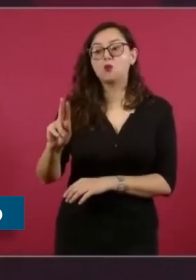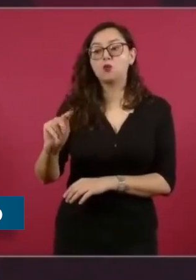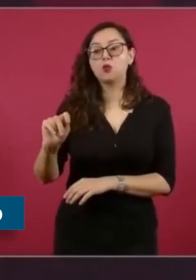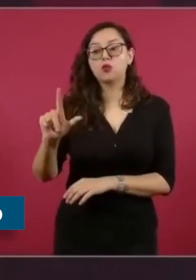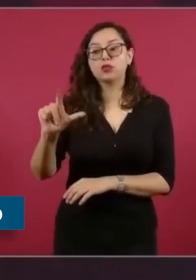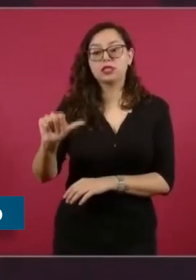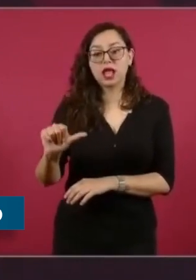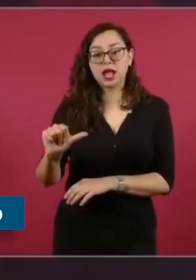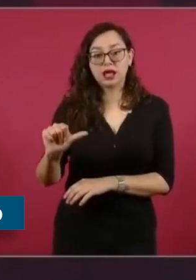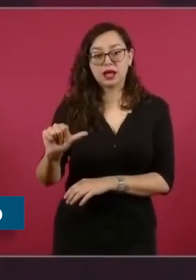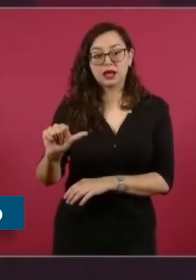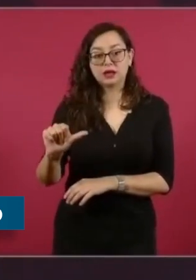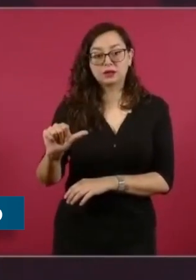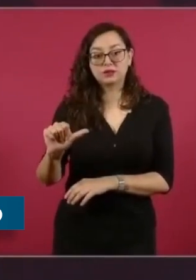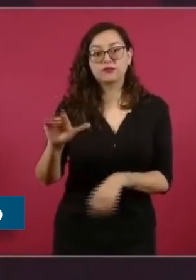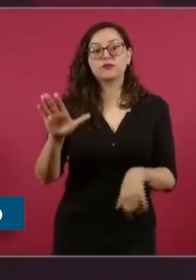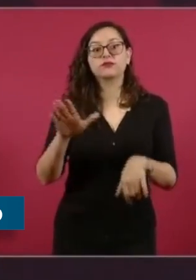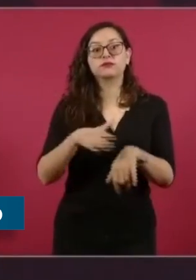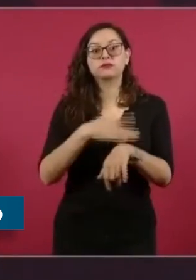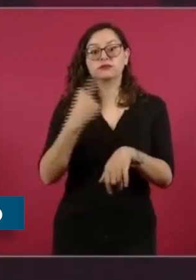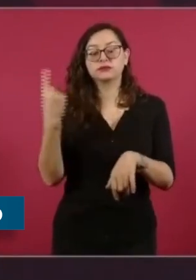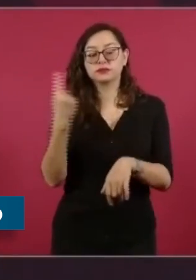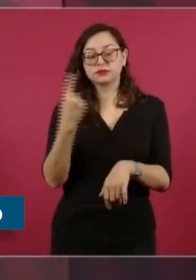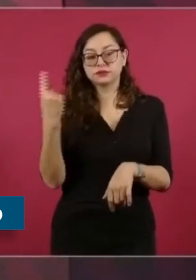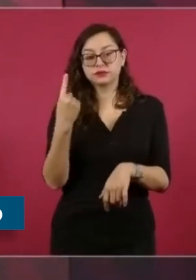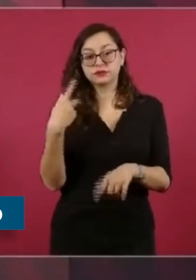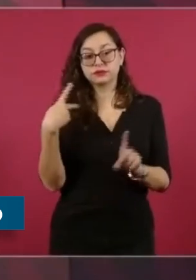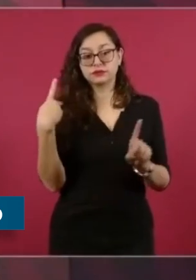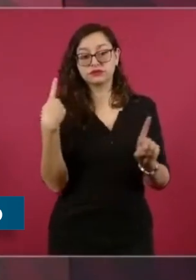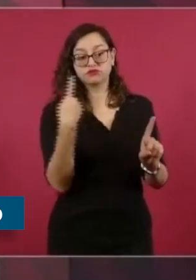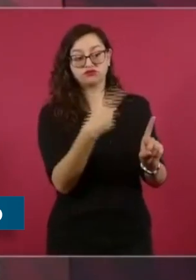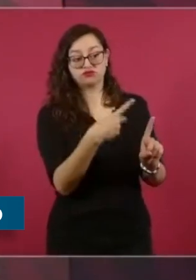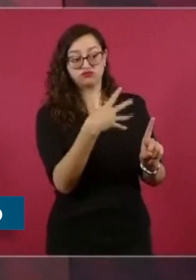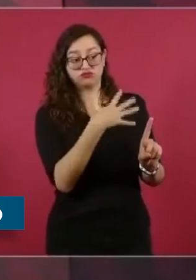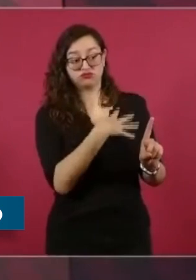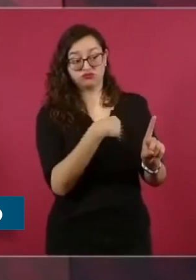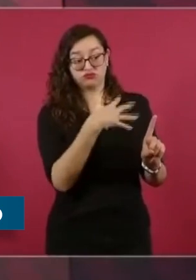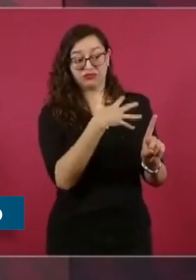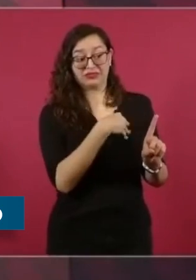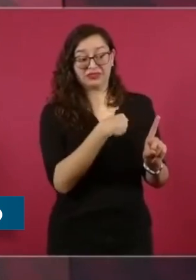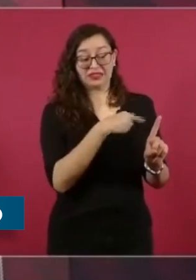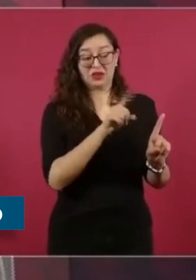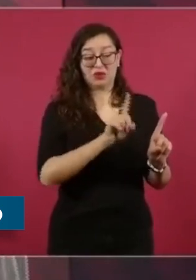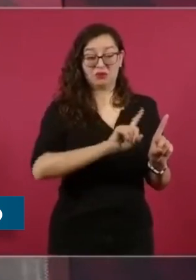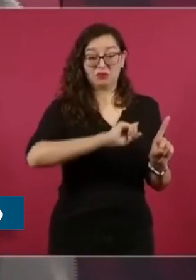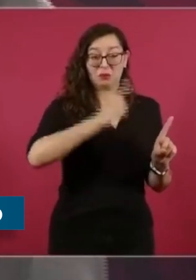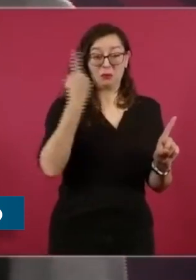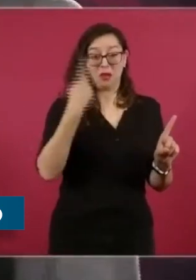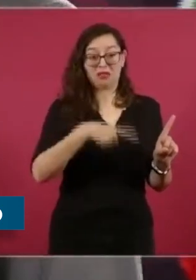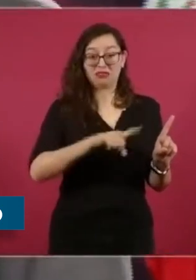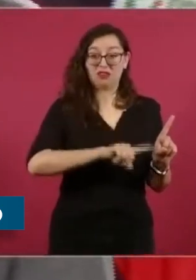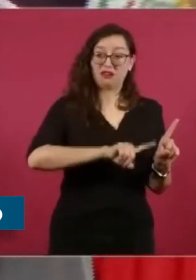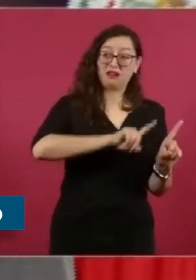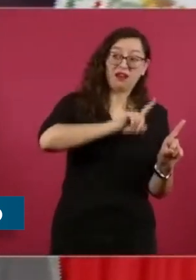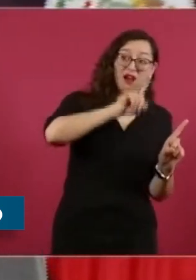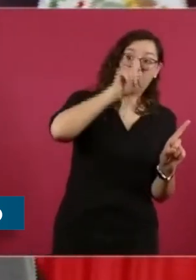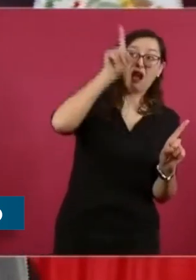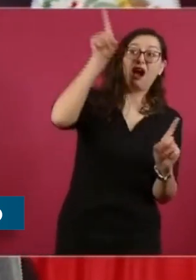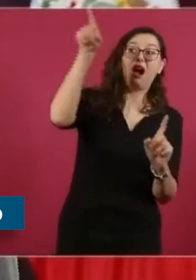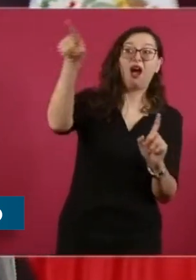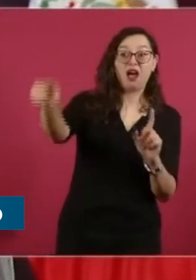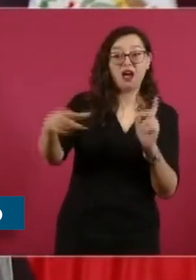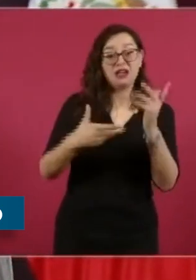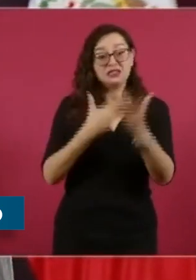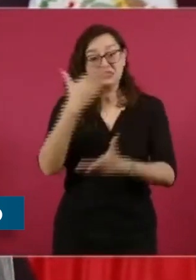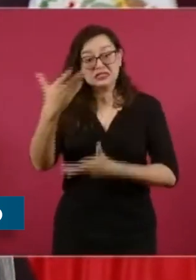matutina ante el presidente Andrés Manuel López Obrador, Rodríguez resaltó que los resultados en materia de seguridad se deben al trabajo integral del